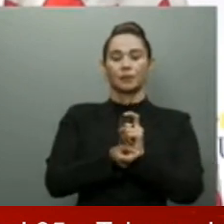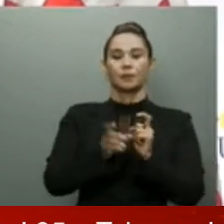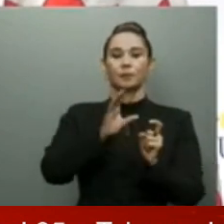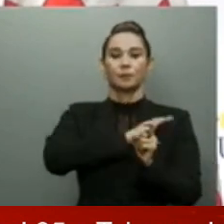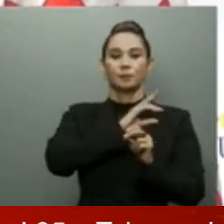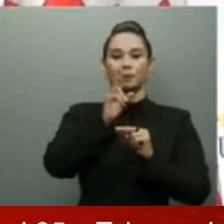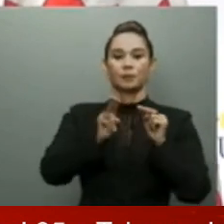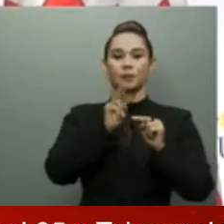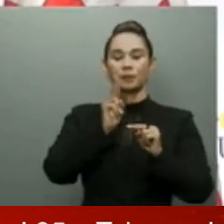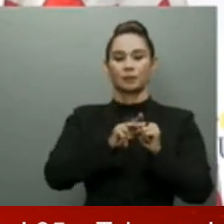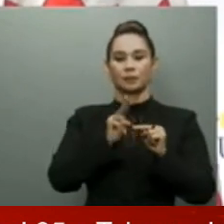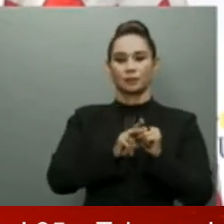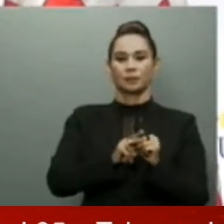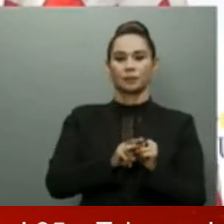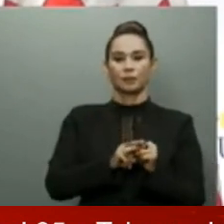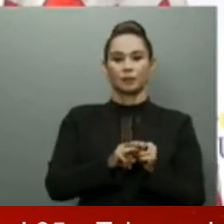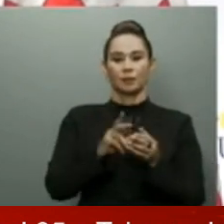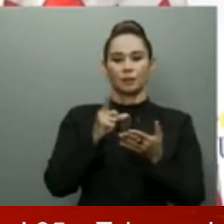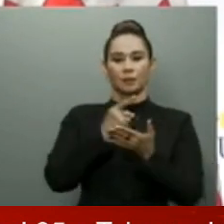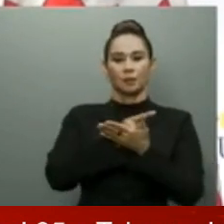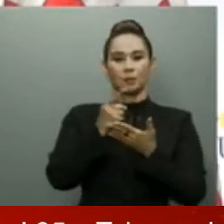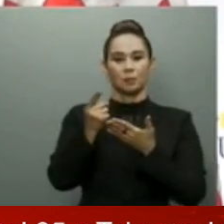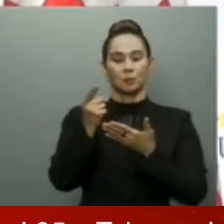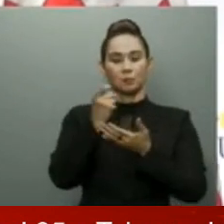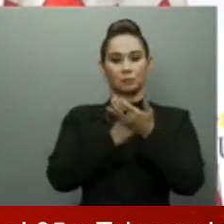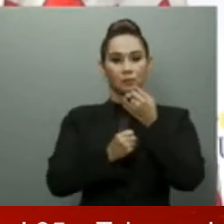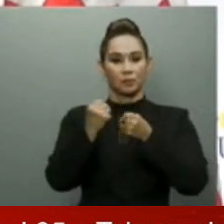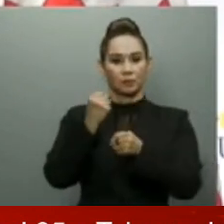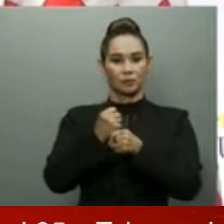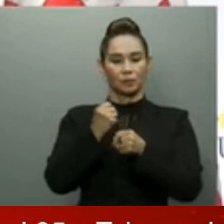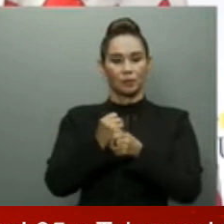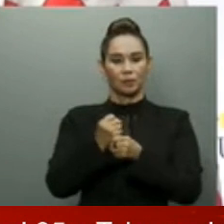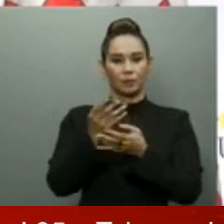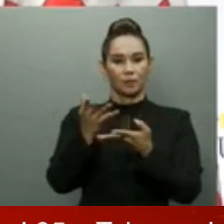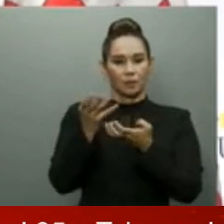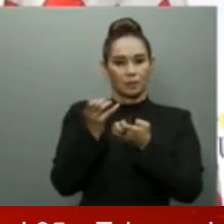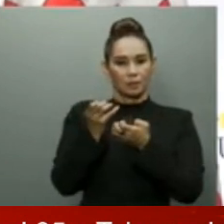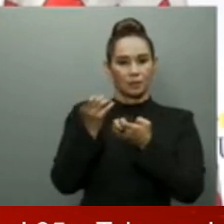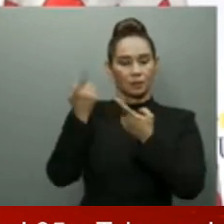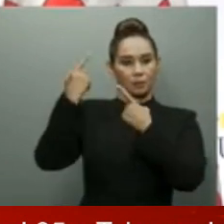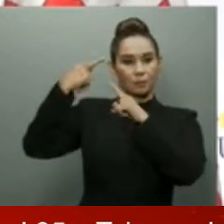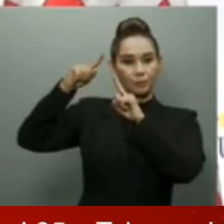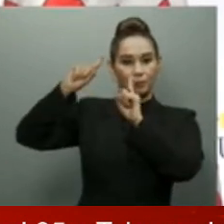lo cual en los próximos años esperamos lograr una profunda